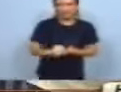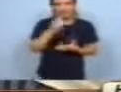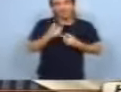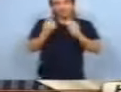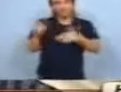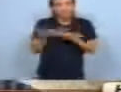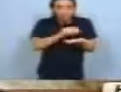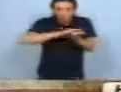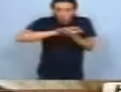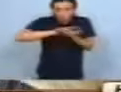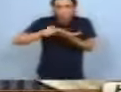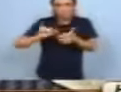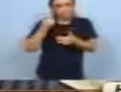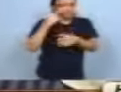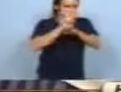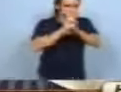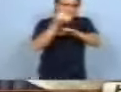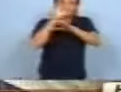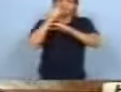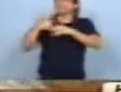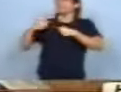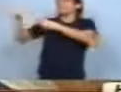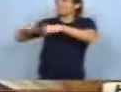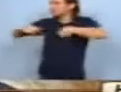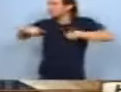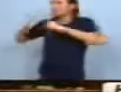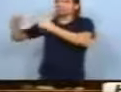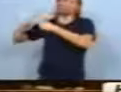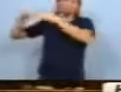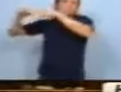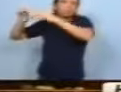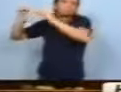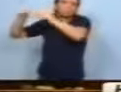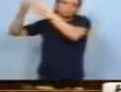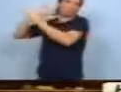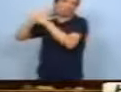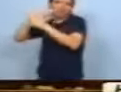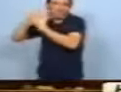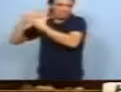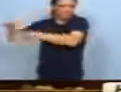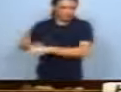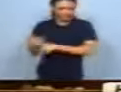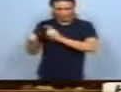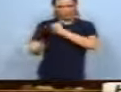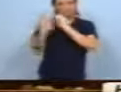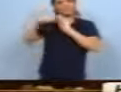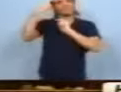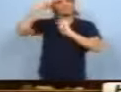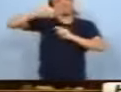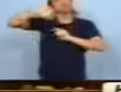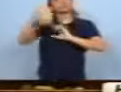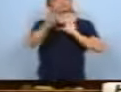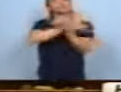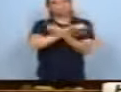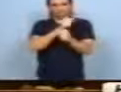cuidar más que si trae todas las cosas viecas y frazadas, mojadas, y qué es lo que tiene. Entonces decidimos abrir otra forma de trabajo,